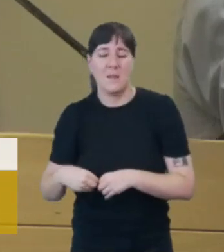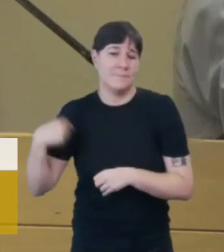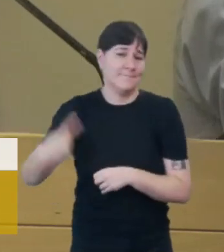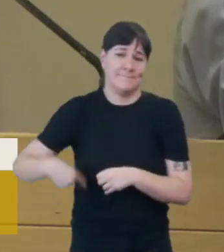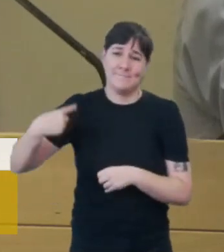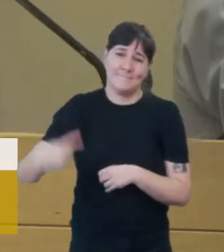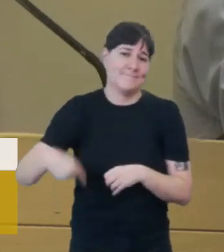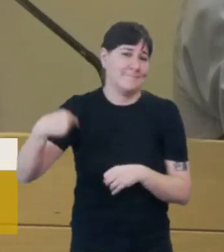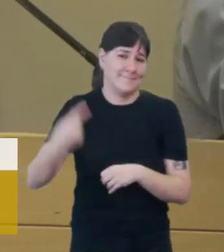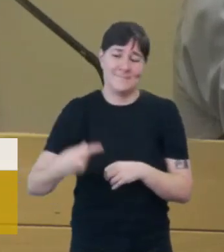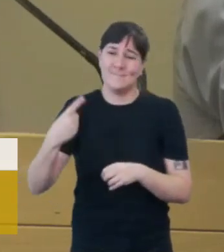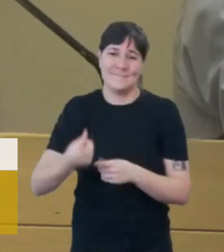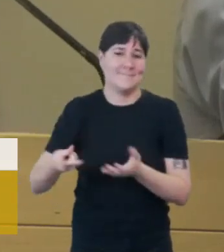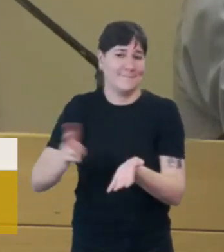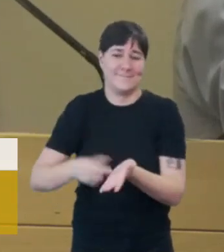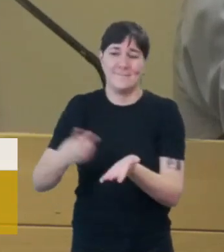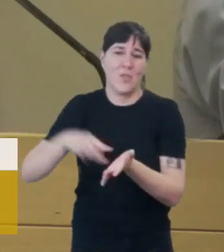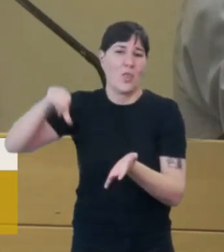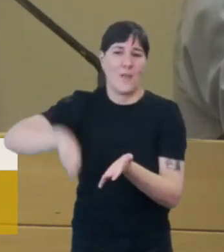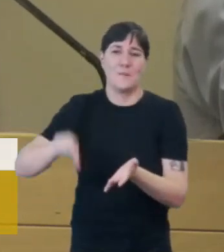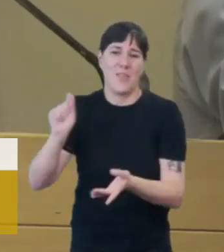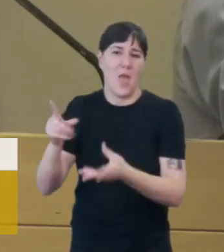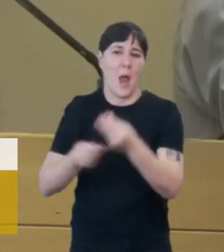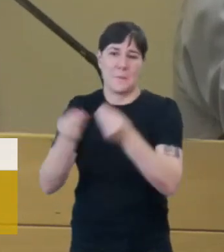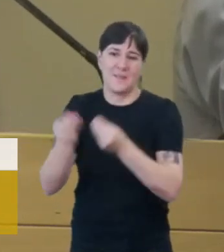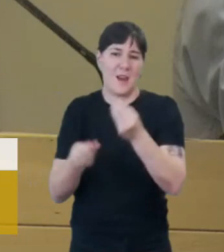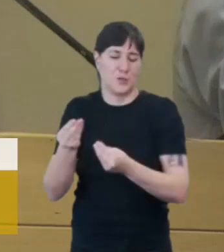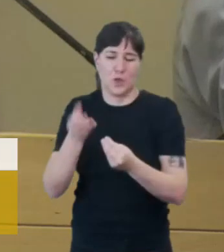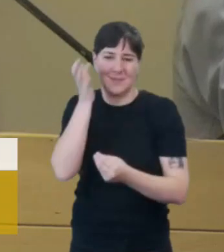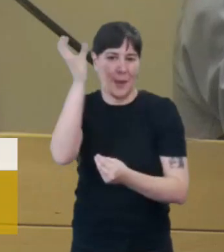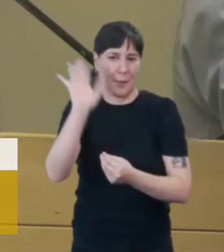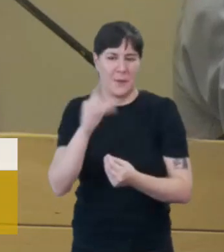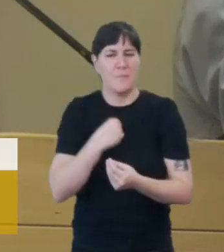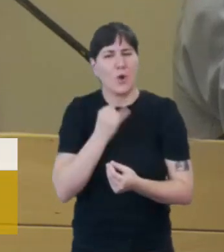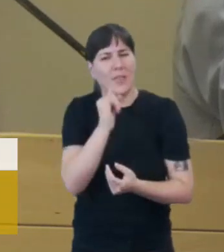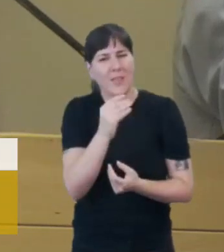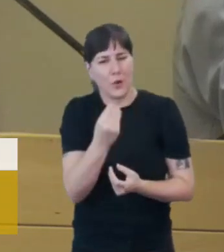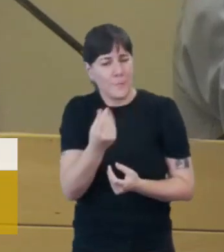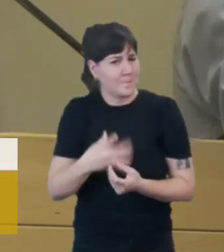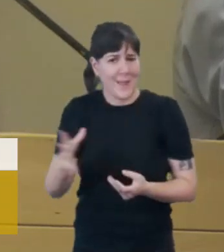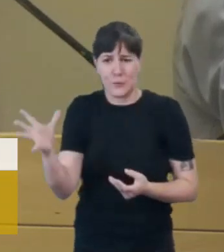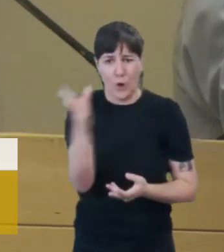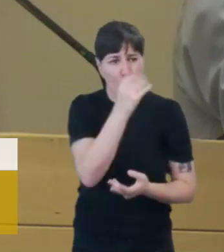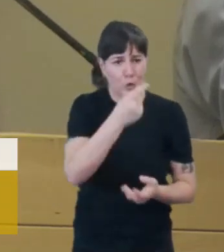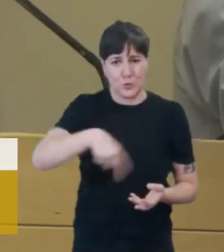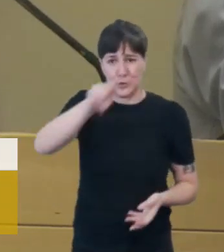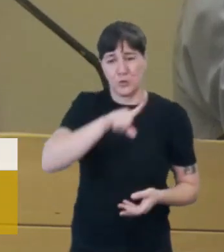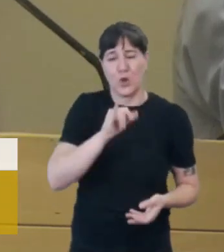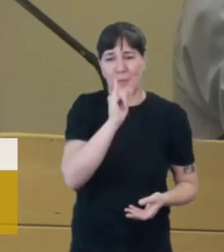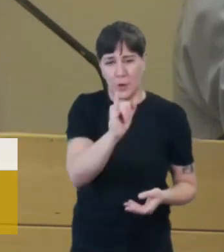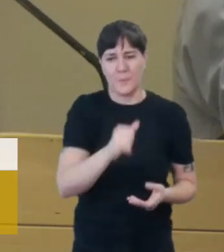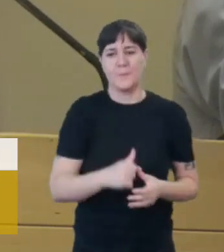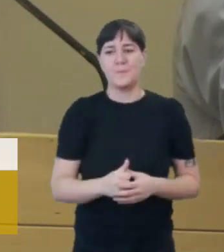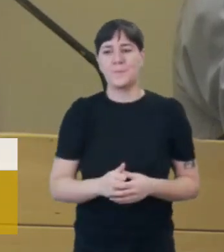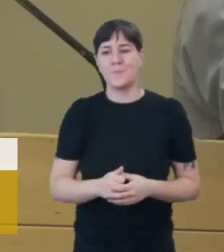con un déficit de administración terrible. ¿Y por qué lo digo? Y se lo digo a todos, más allá de lo que tanto